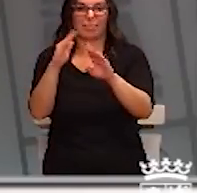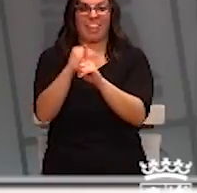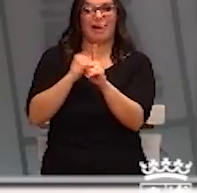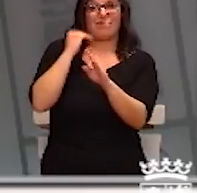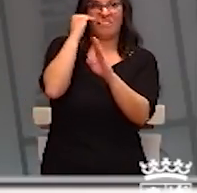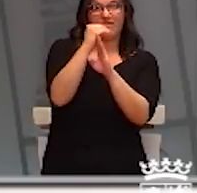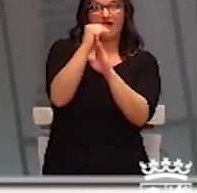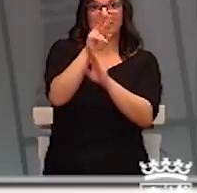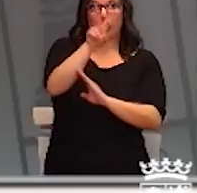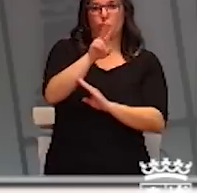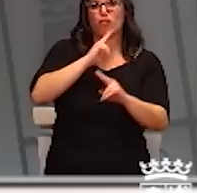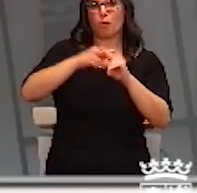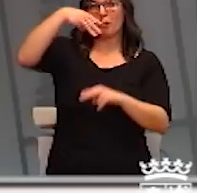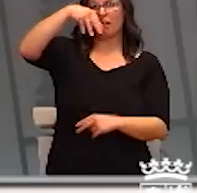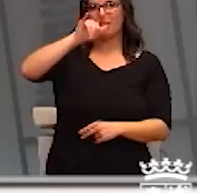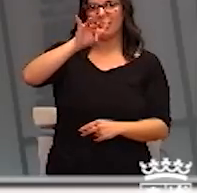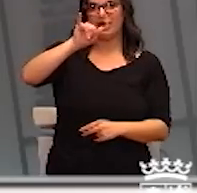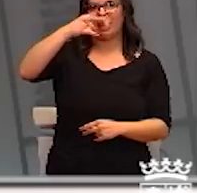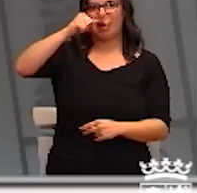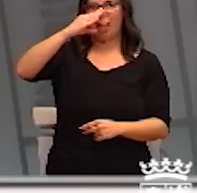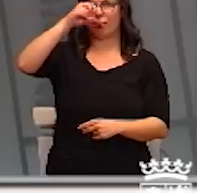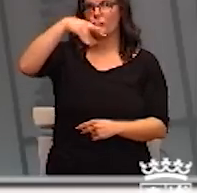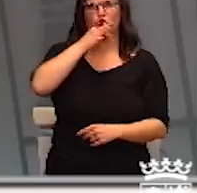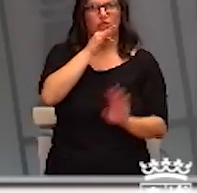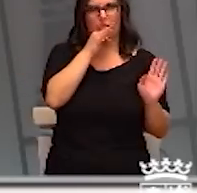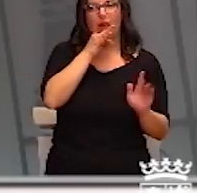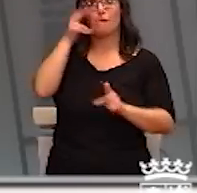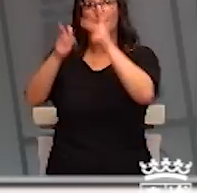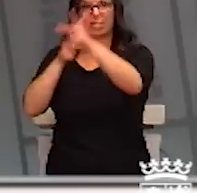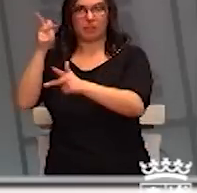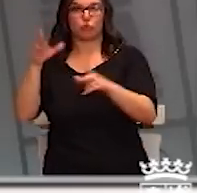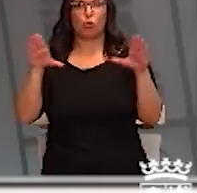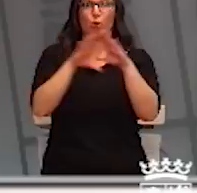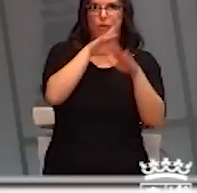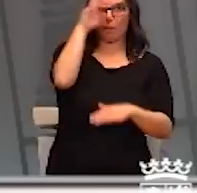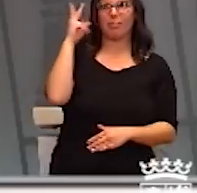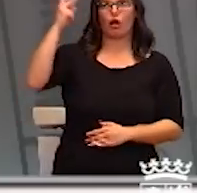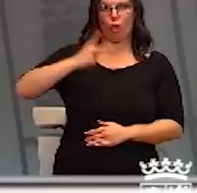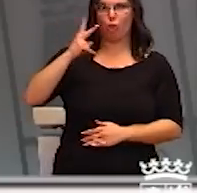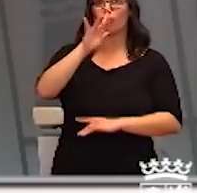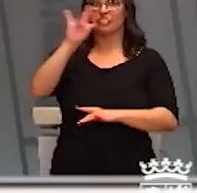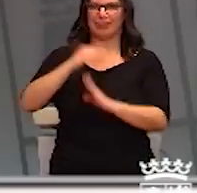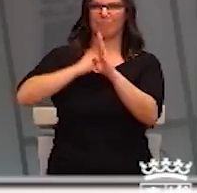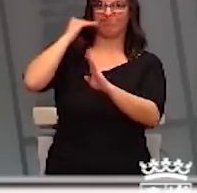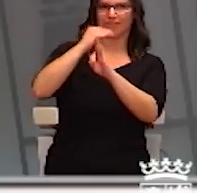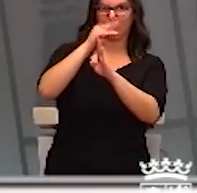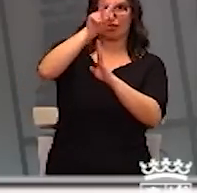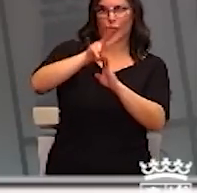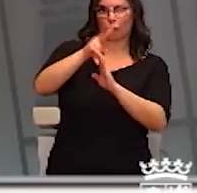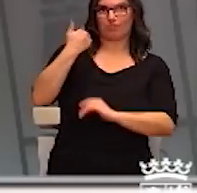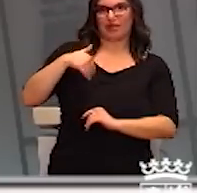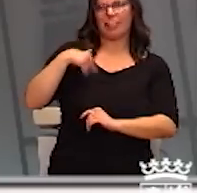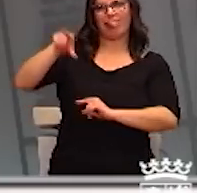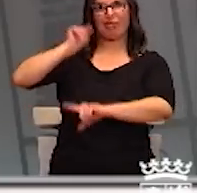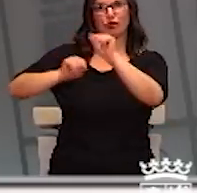fase de mitigación. País Vasco y Madrid sí tienen esa situación y sí están tomando esas